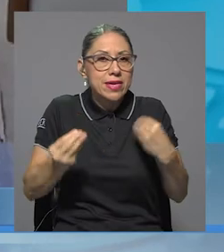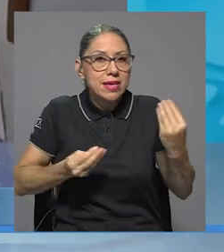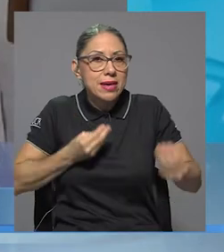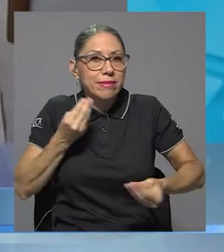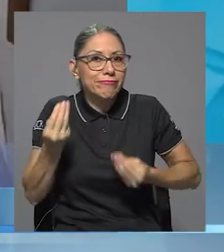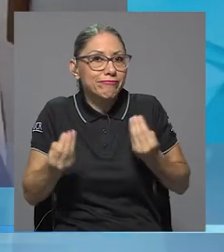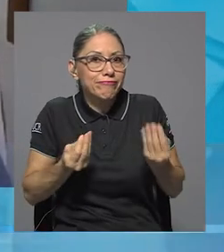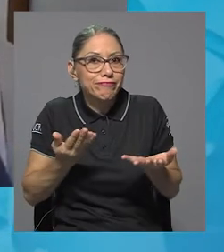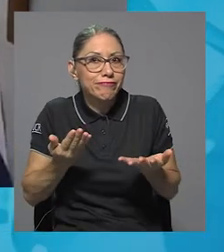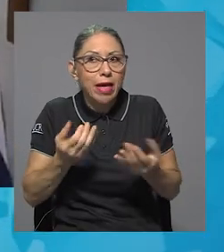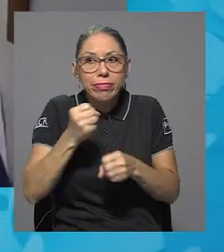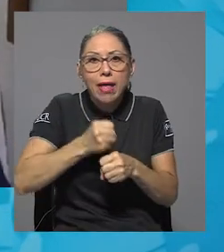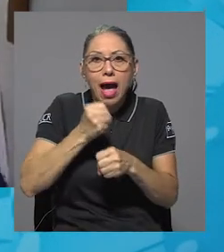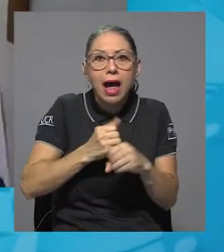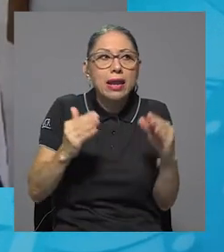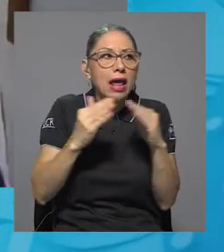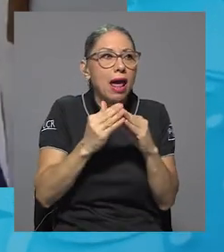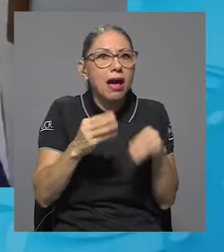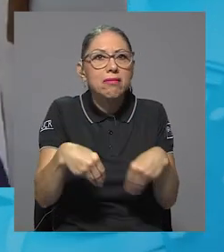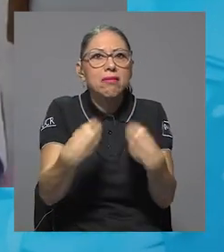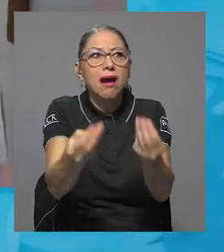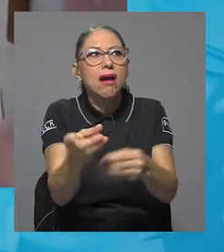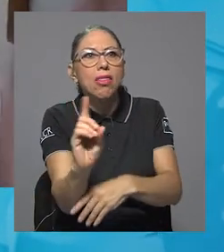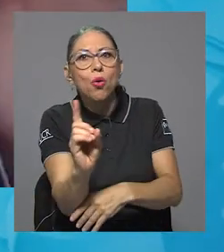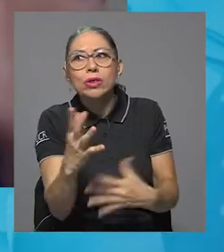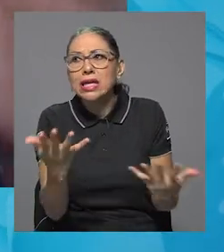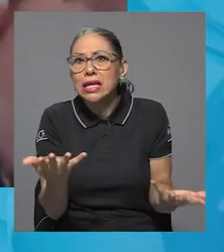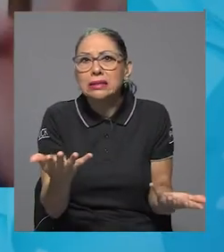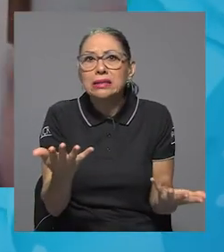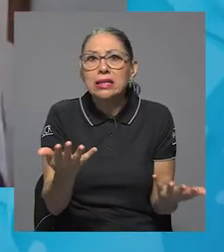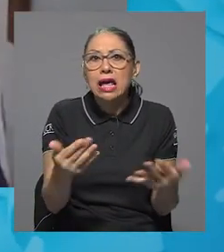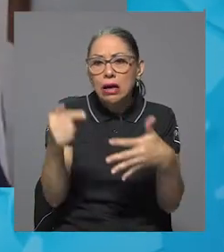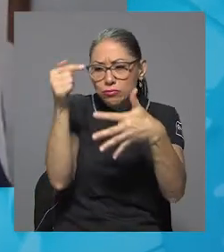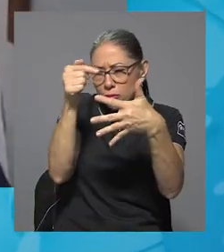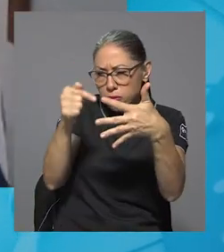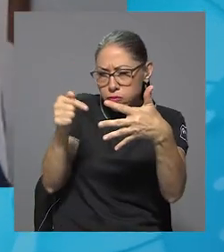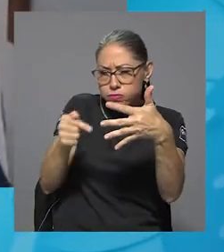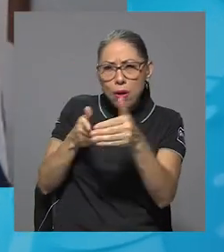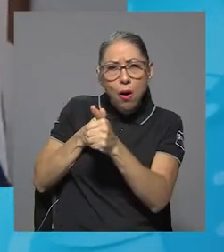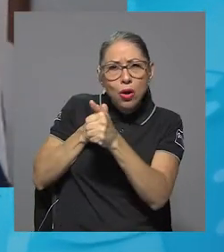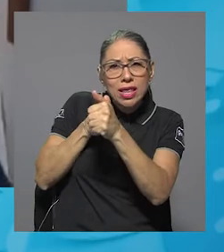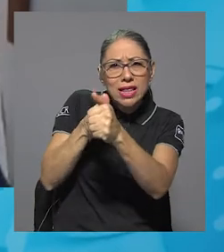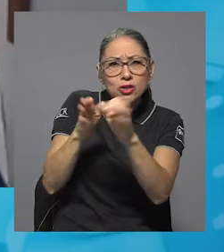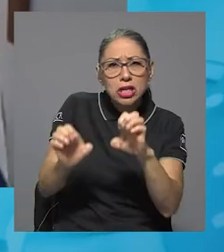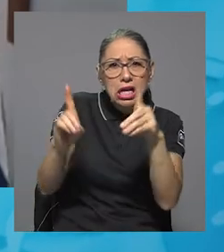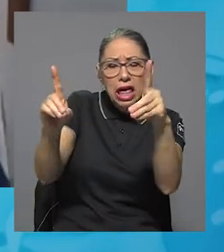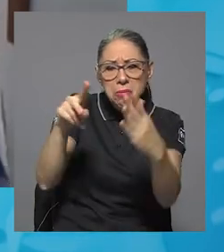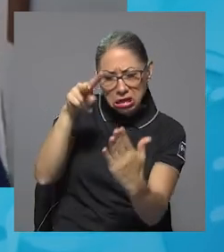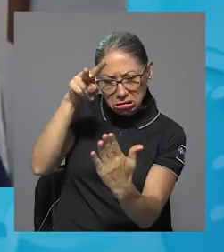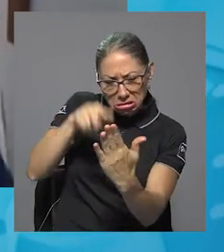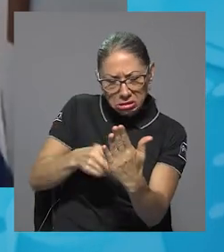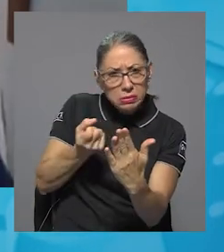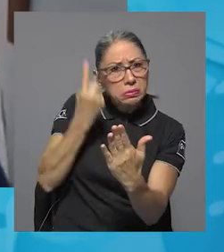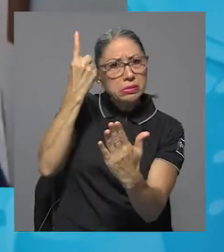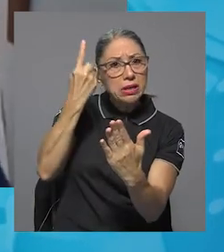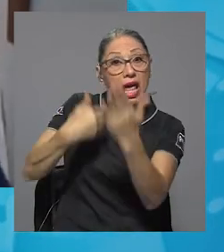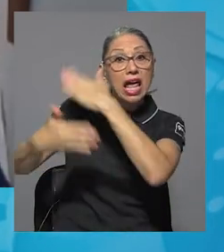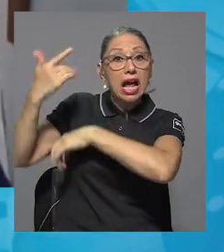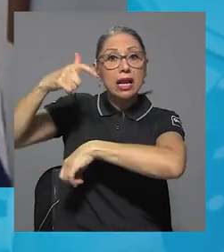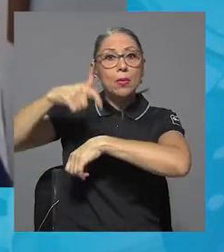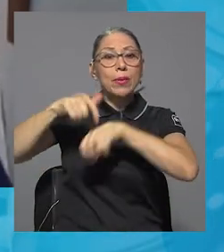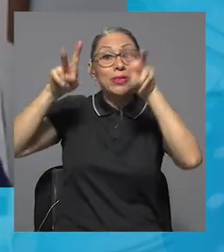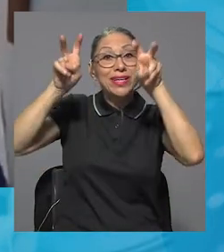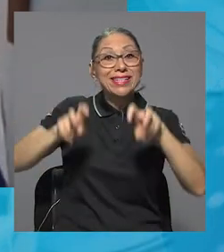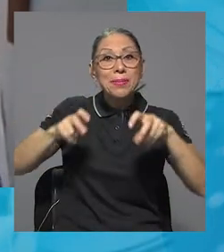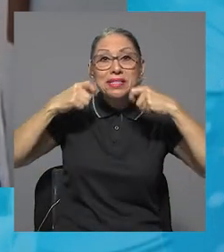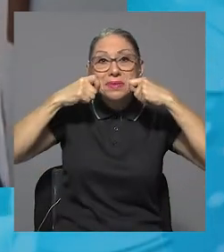entregar su tarea, no comprendían las orientaciones académicas, en ese entonces había exámenes presenciales,